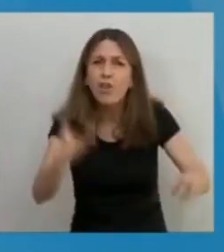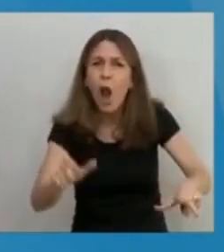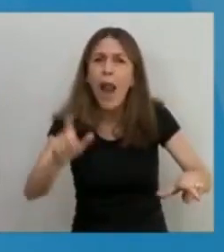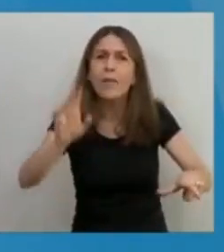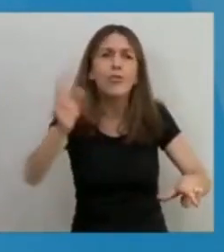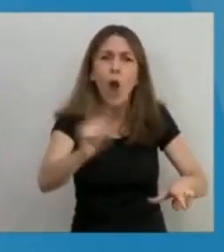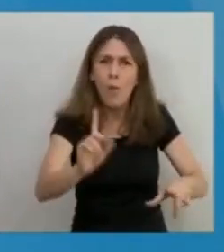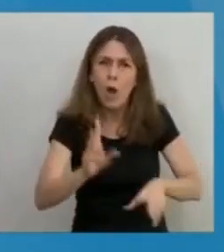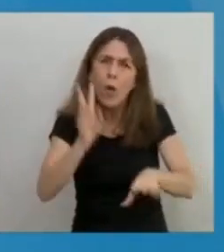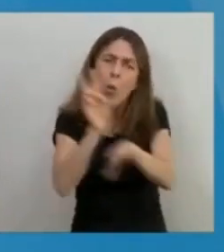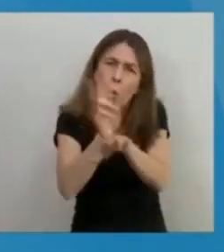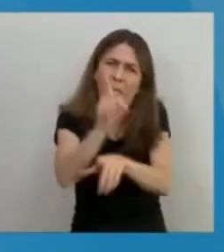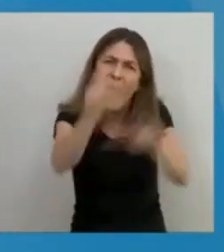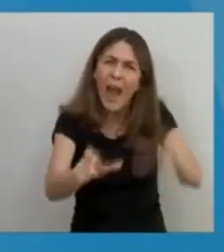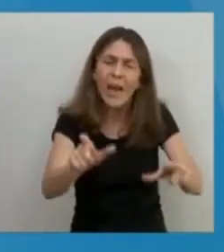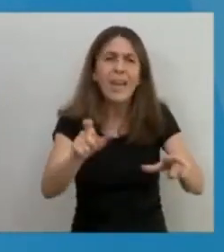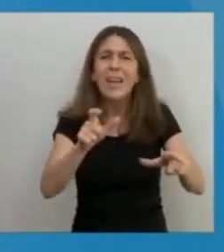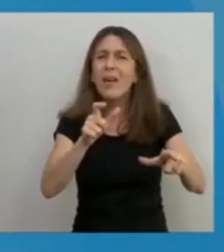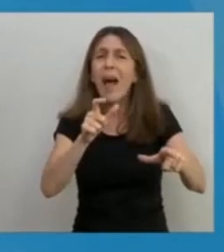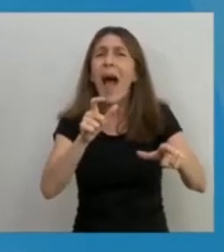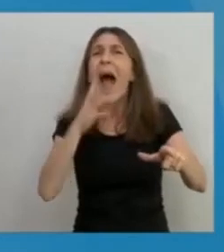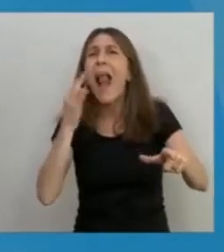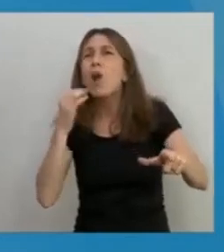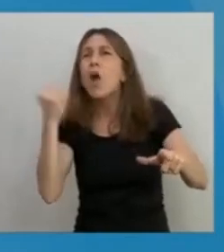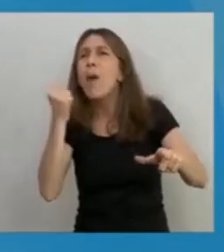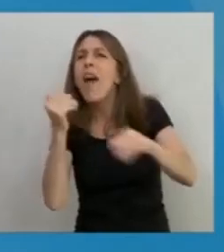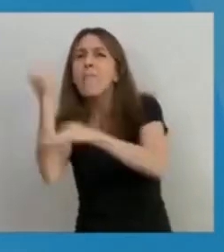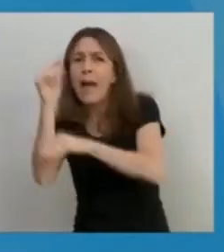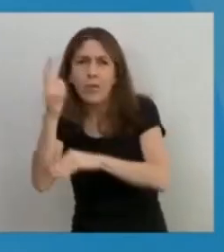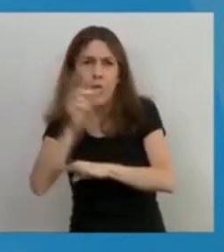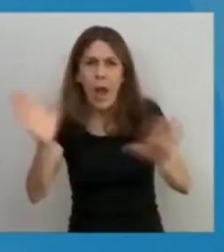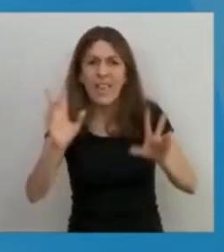argentinas. Nada es más importante en tiempos de pandemia.